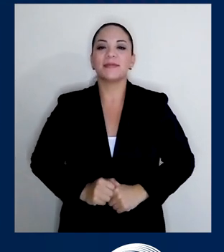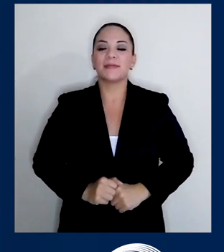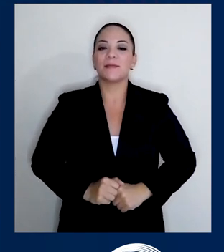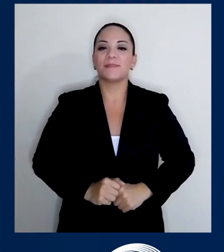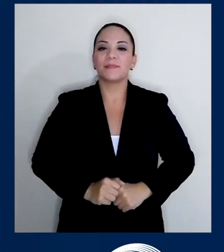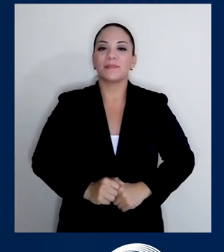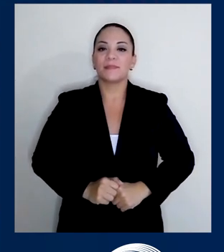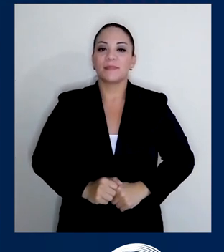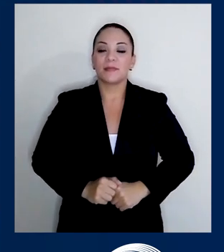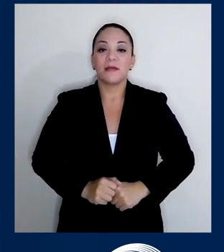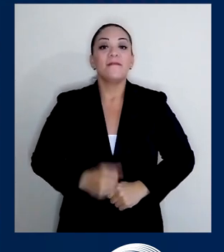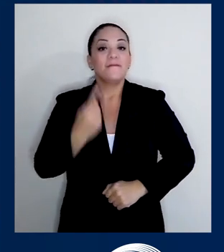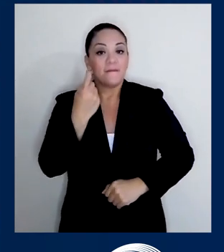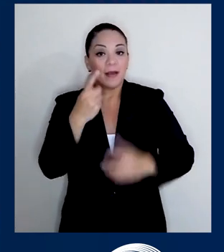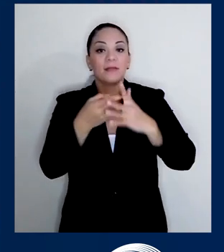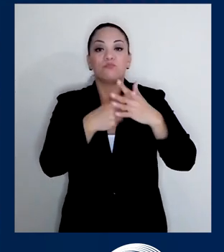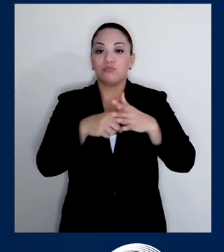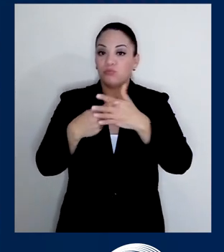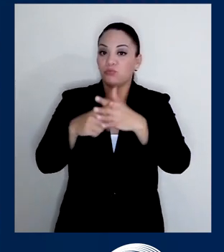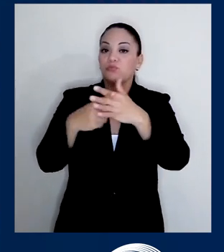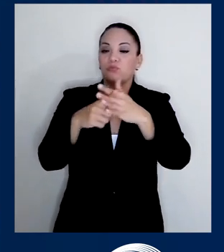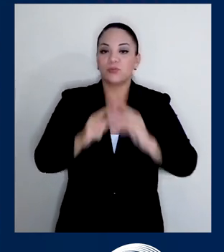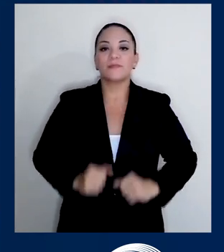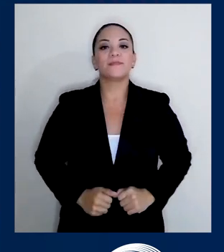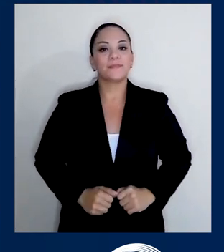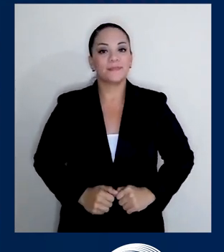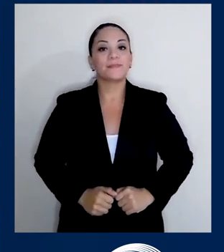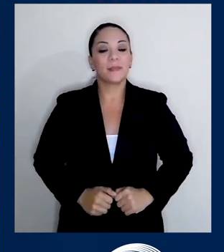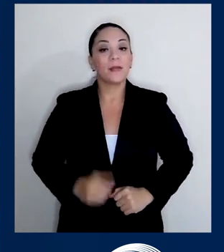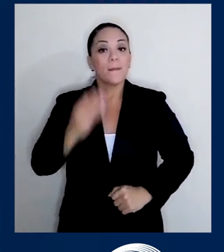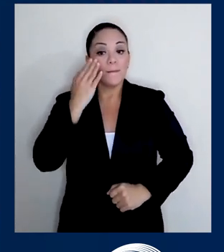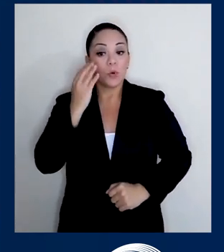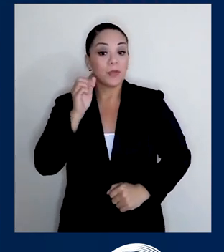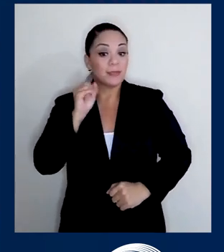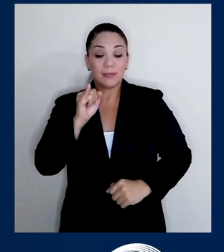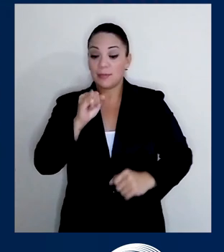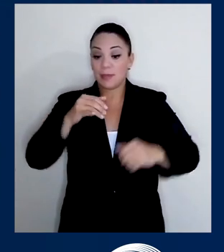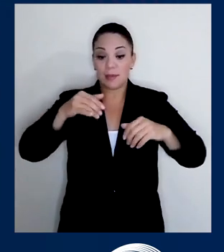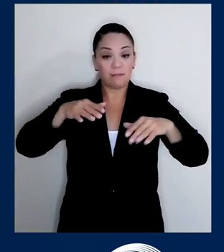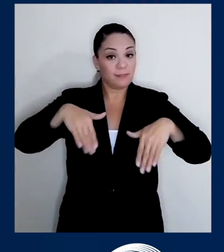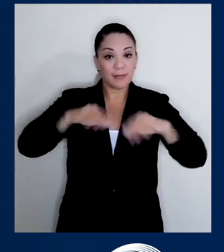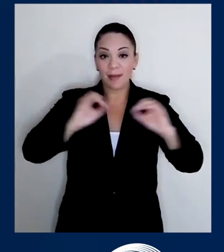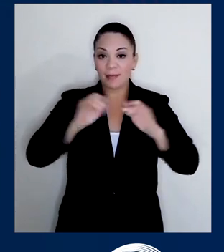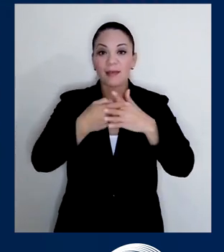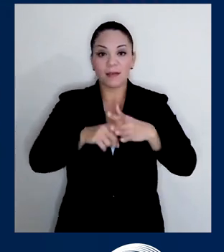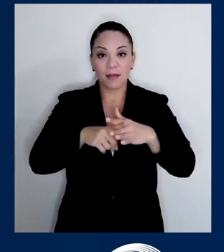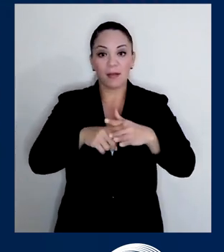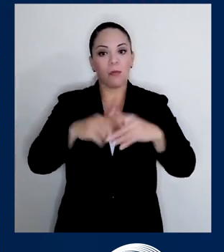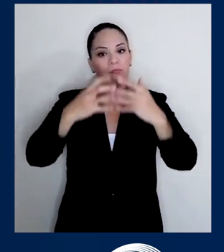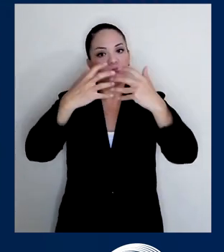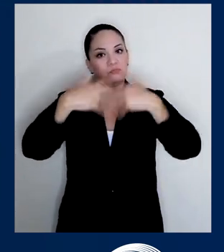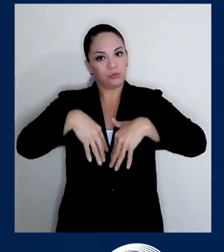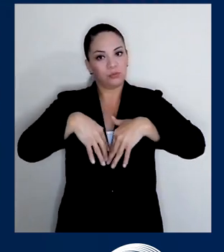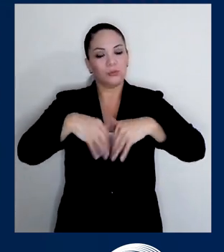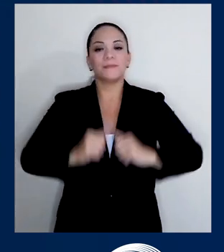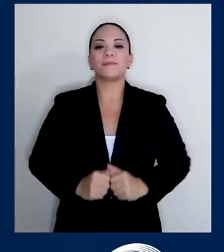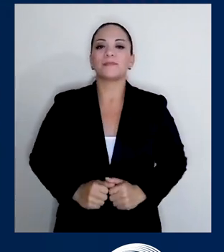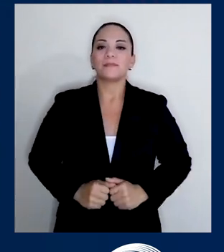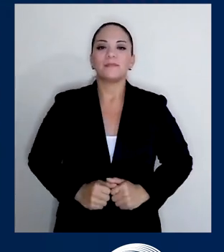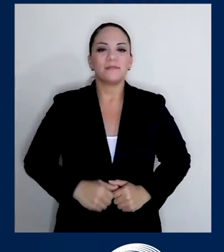reparaciones bastante significativas y pudiera haberse comprometido si no entrábamos de cabeza a que eso ocurriera.